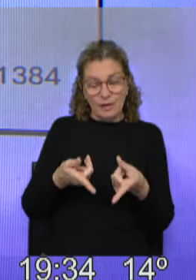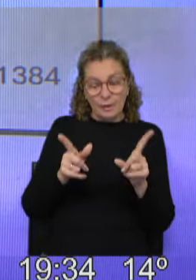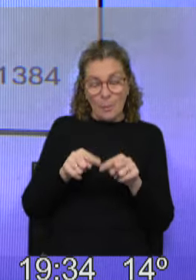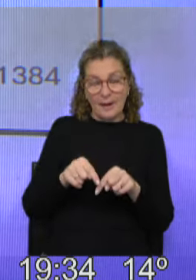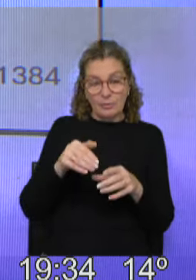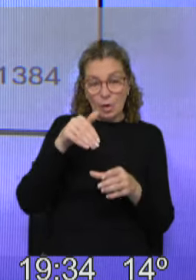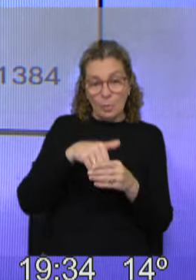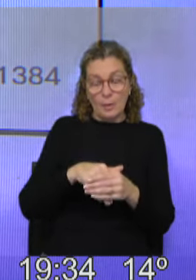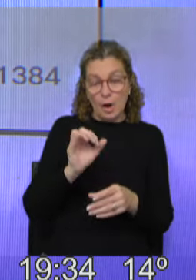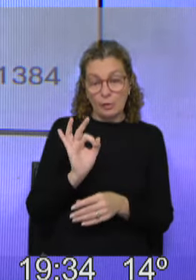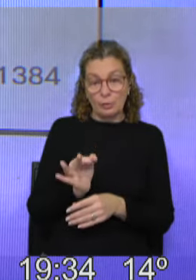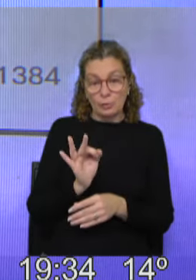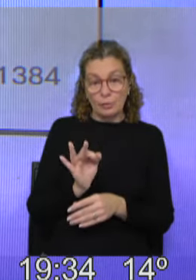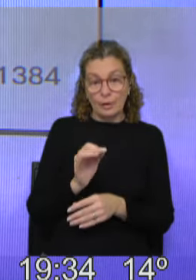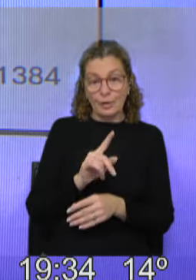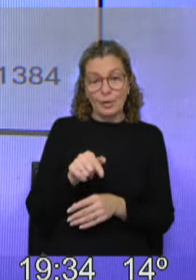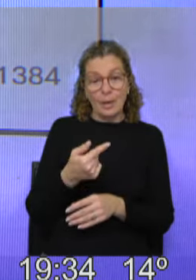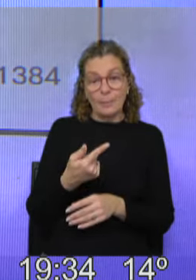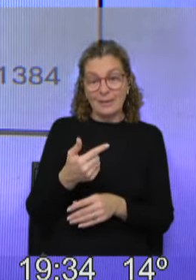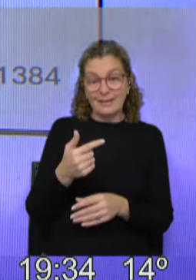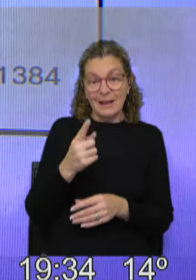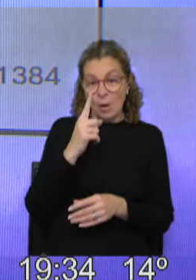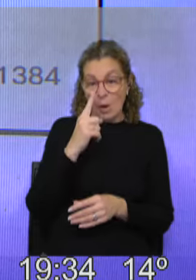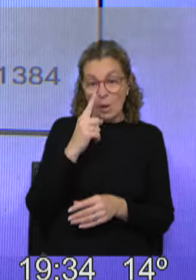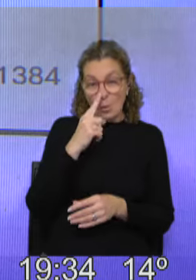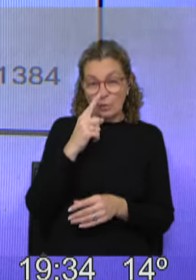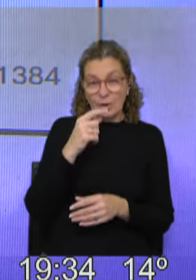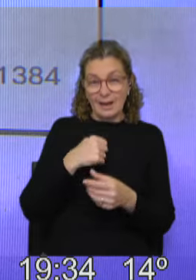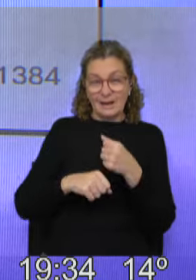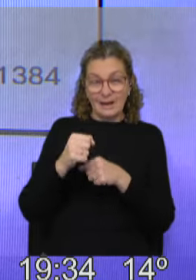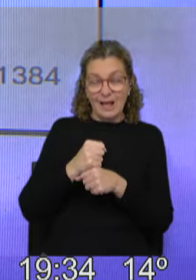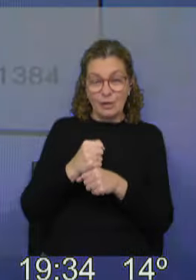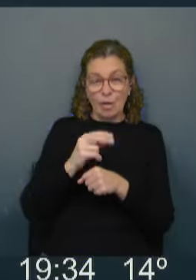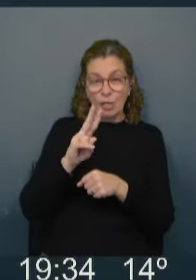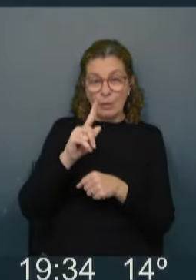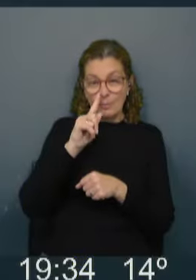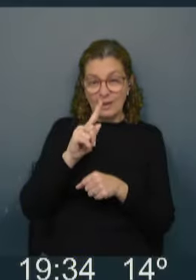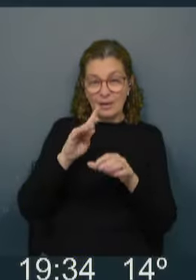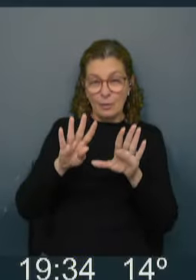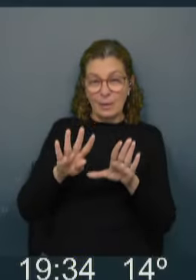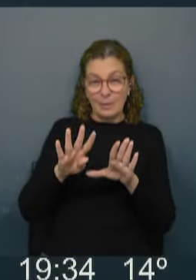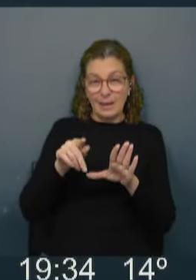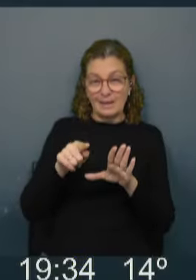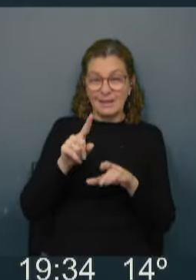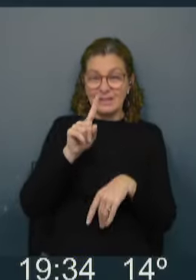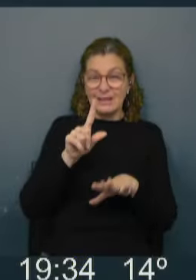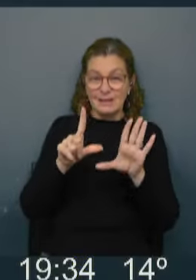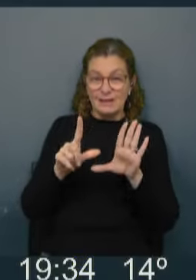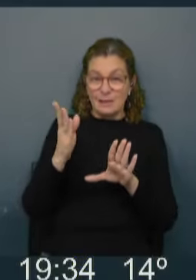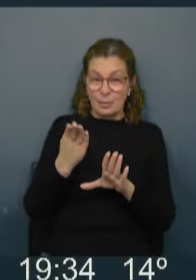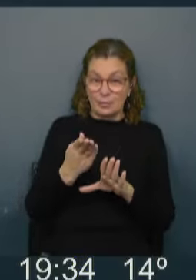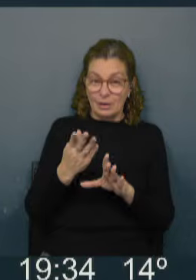electoral hacia octubre, no la tuvo en las internas en el año 2009. Es decir, ahí en 2009 sacó el 17%.